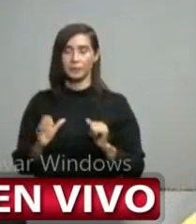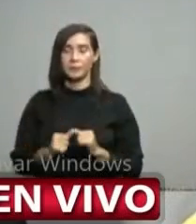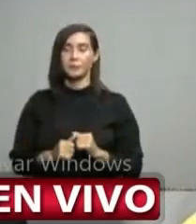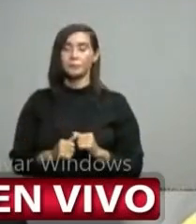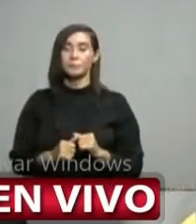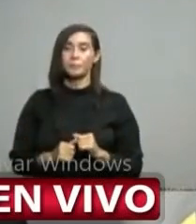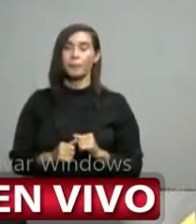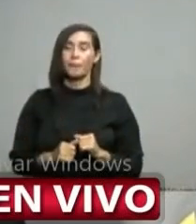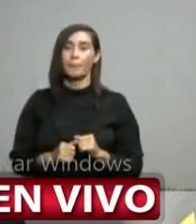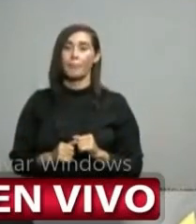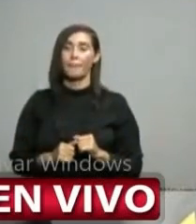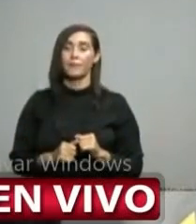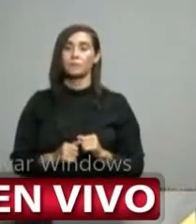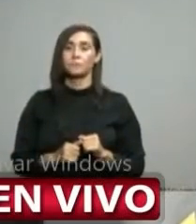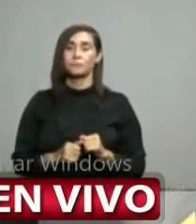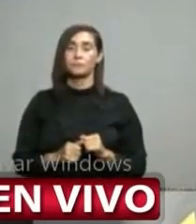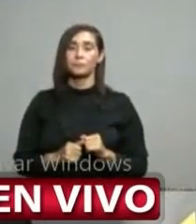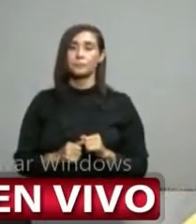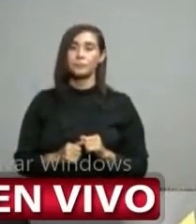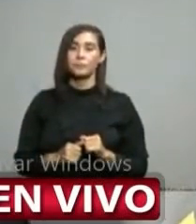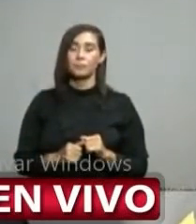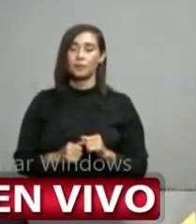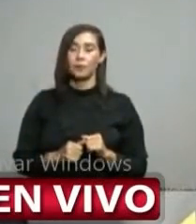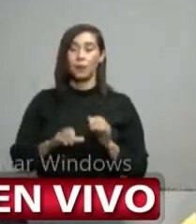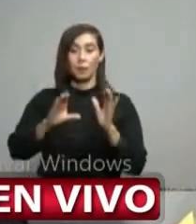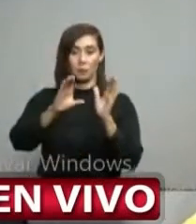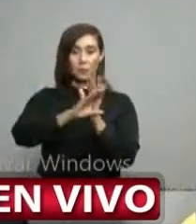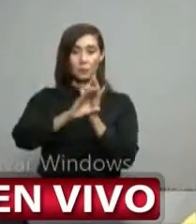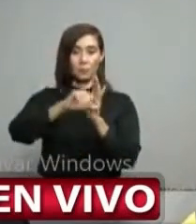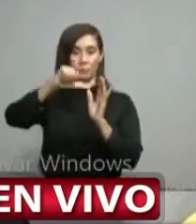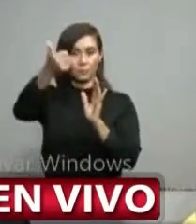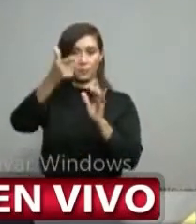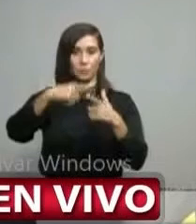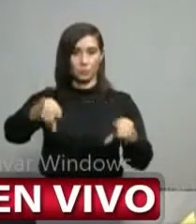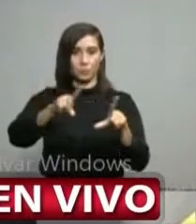a un otro lugar para ponerle a usted